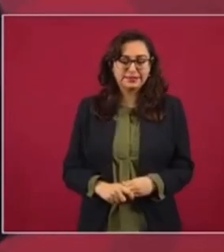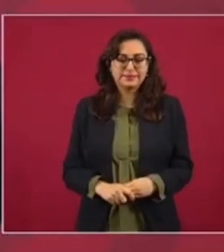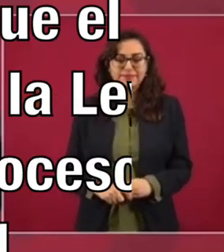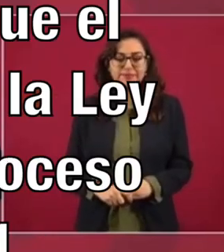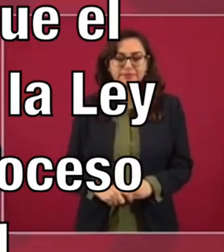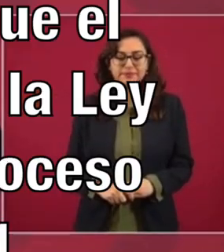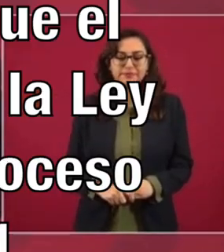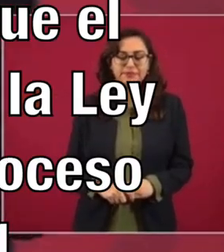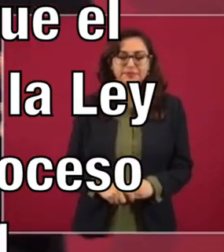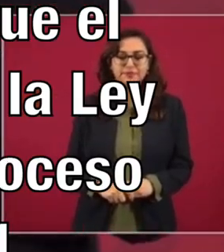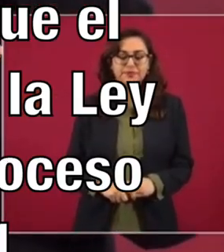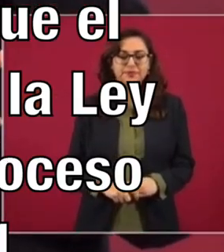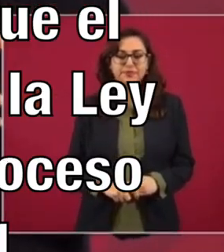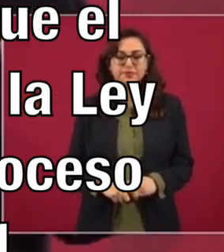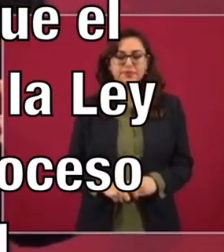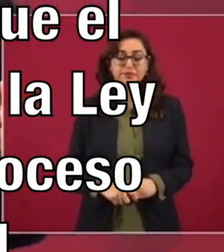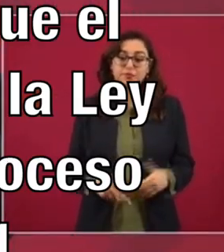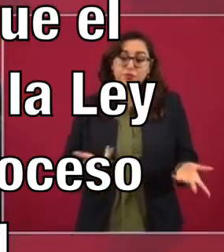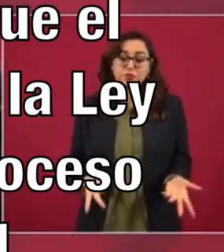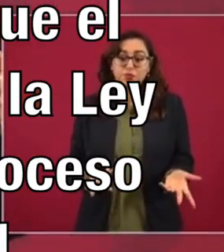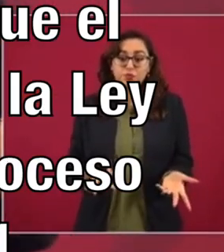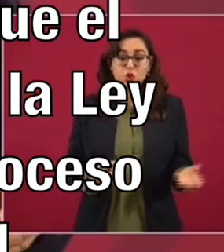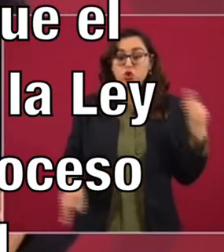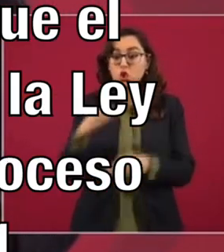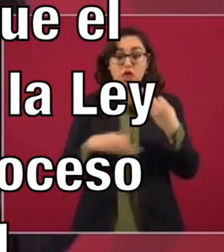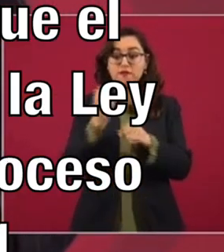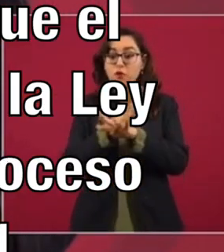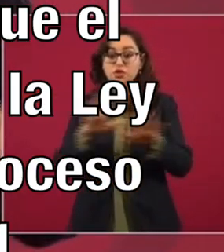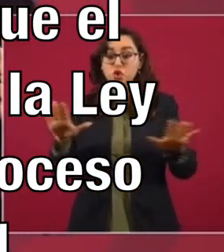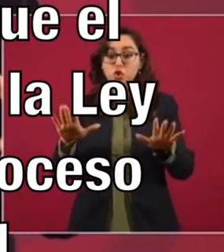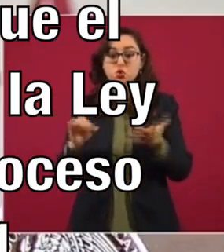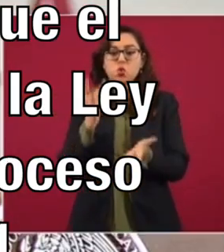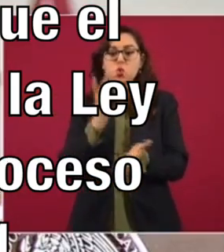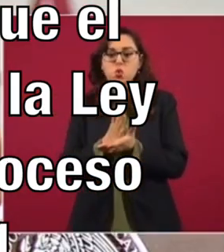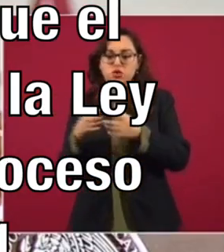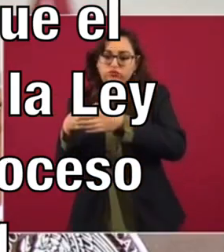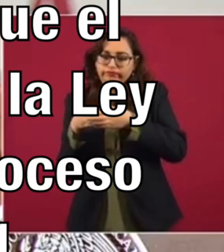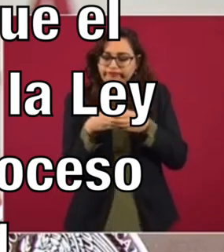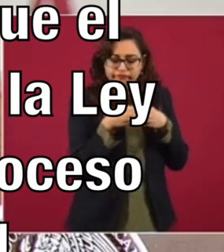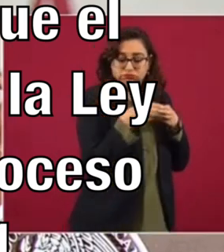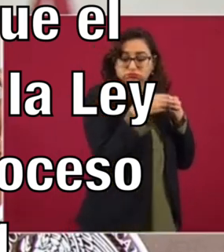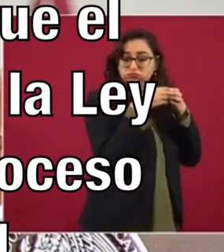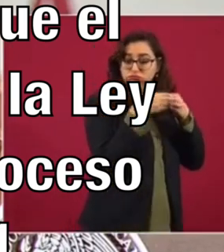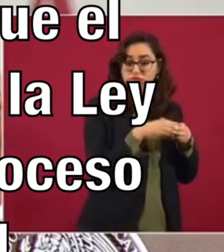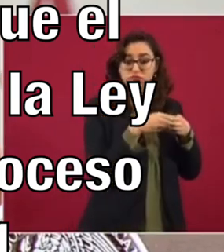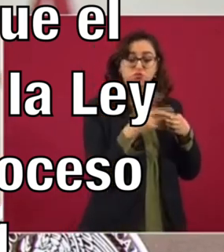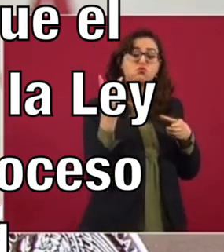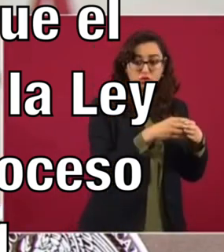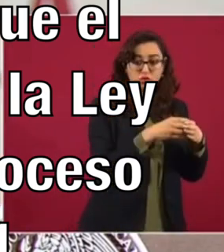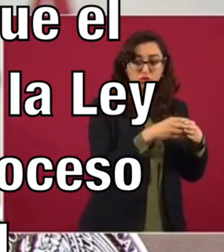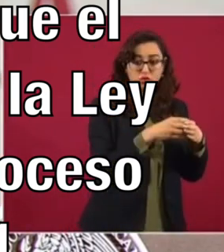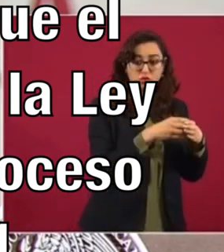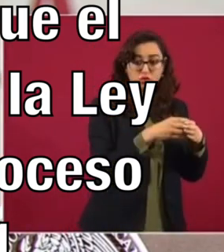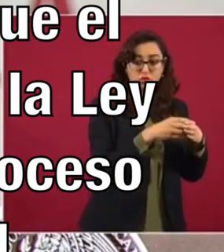que todo se limita a una información de élite, de la llamada sociedad política,